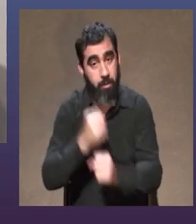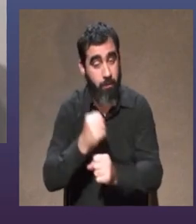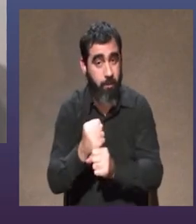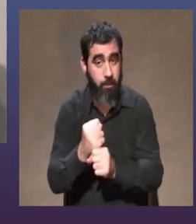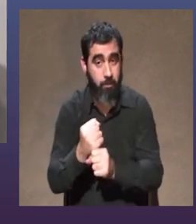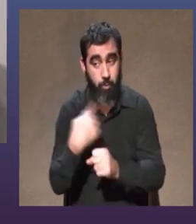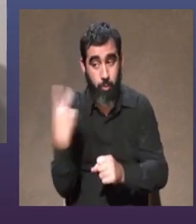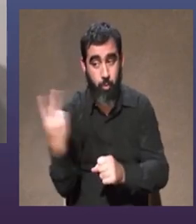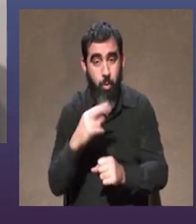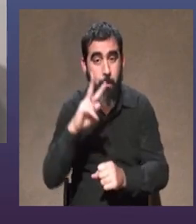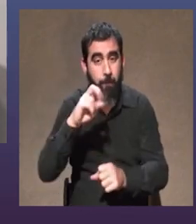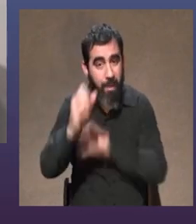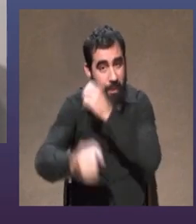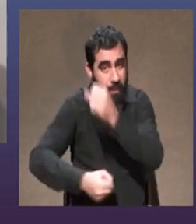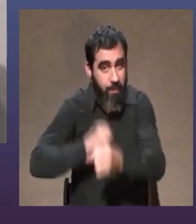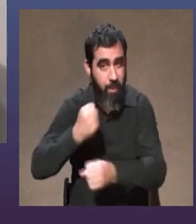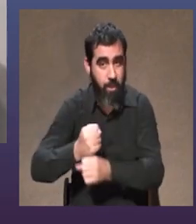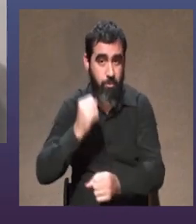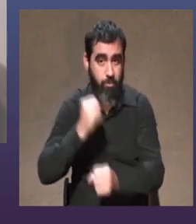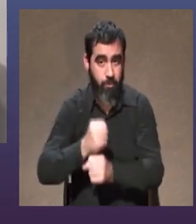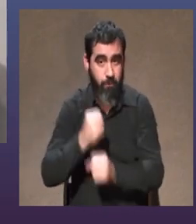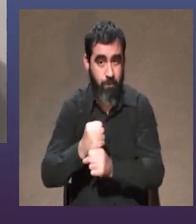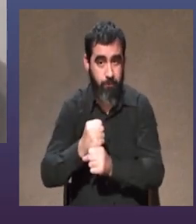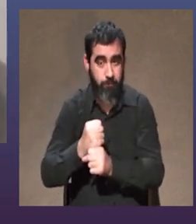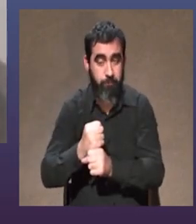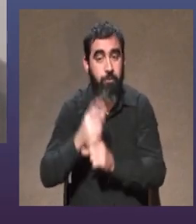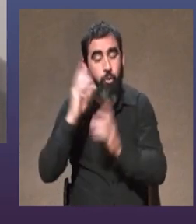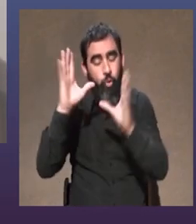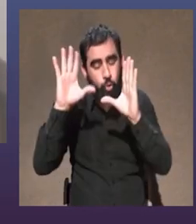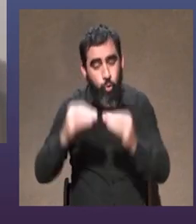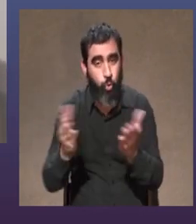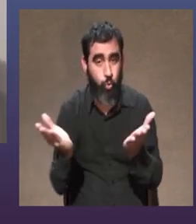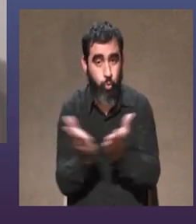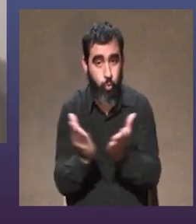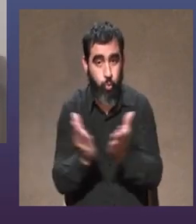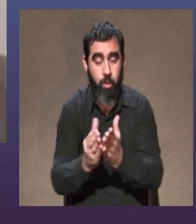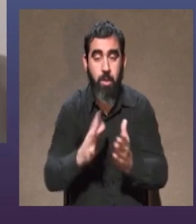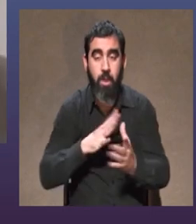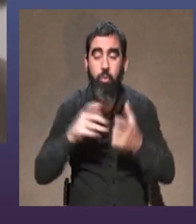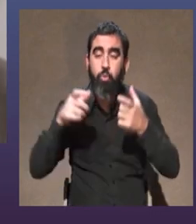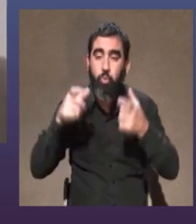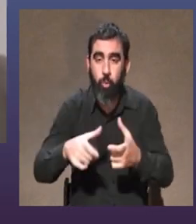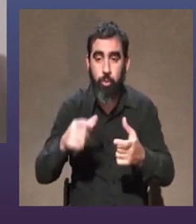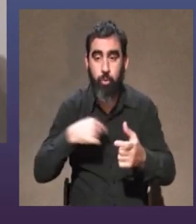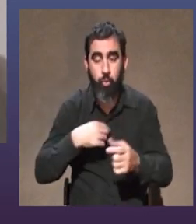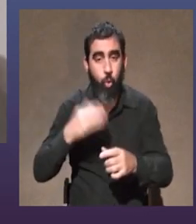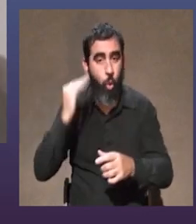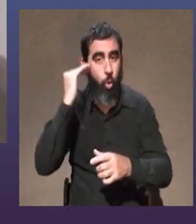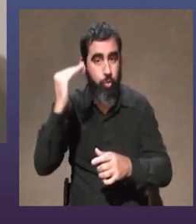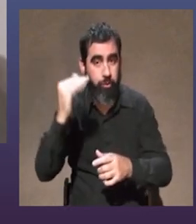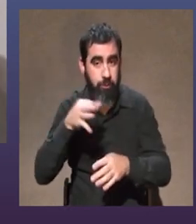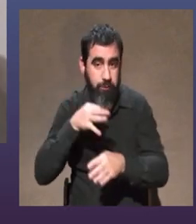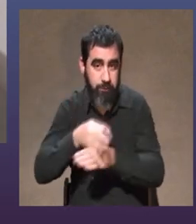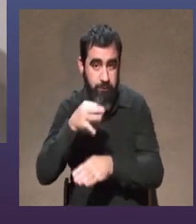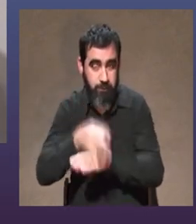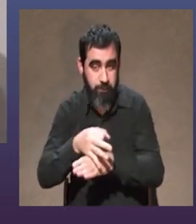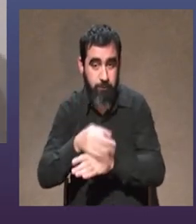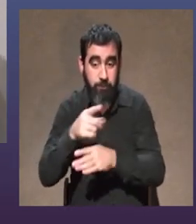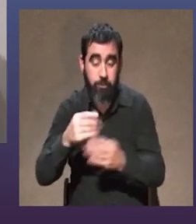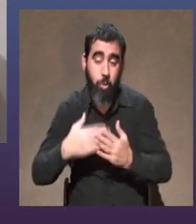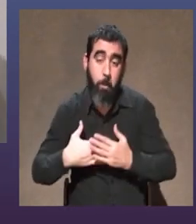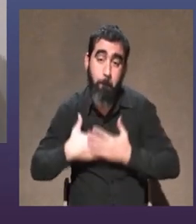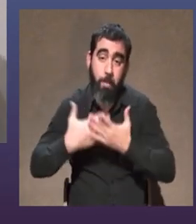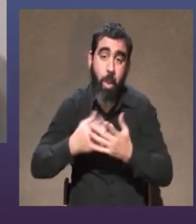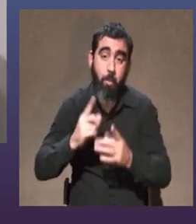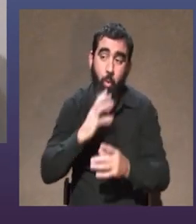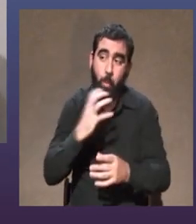hemos trabajado 20 años y todos los estudiantes que he tenido la suerte de ser su docente aquellos